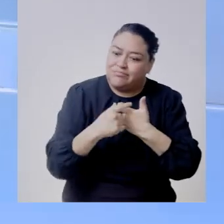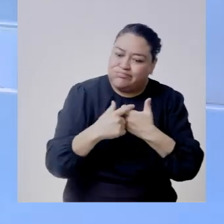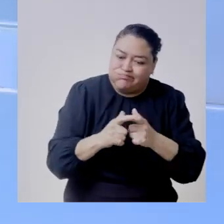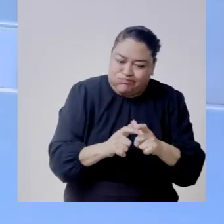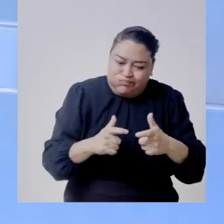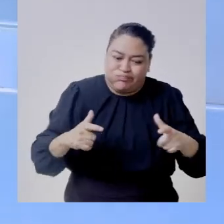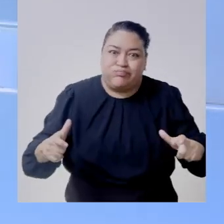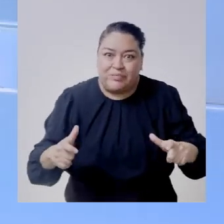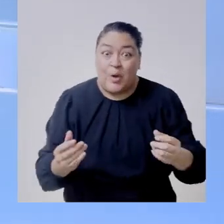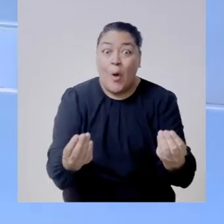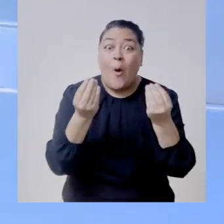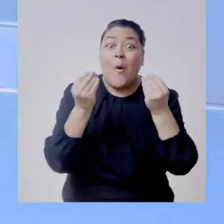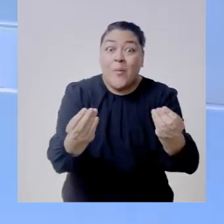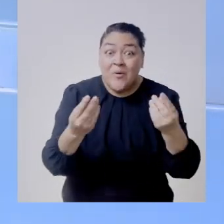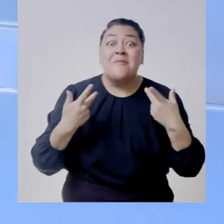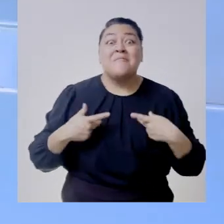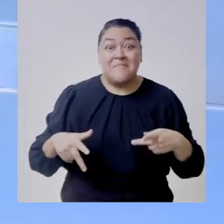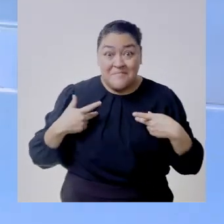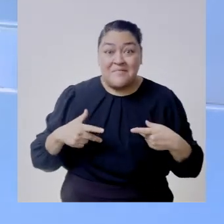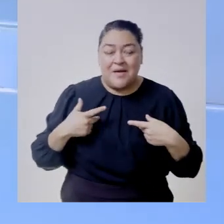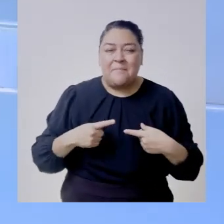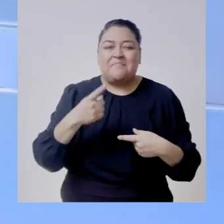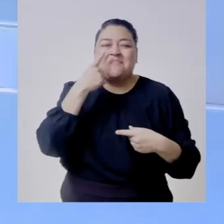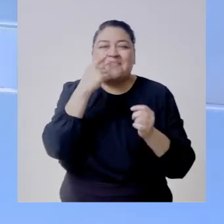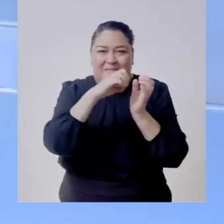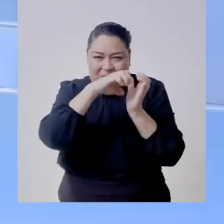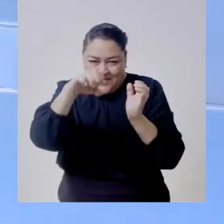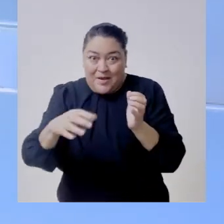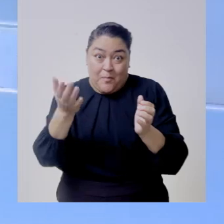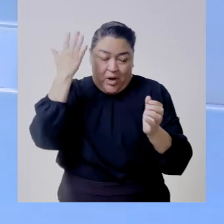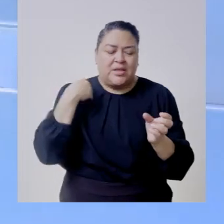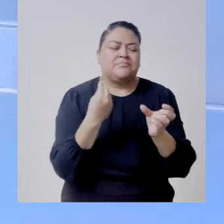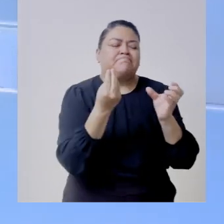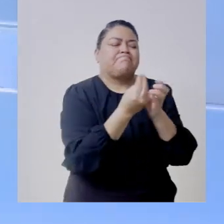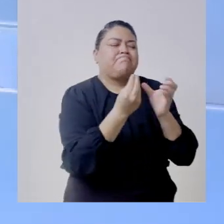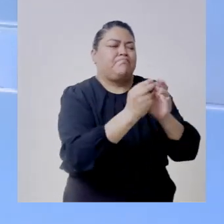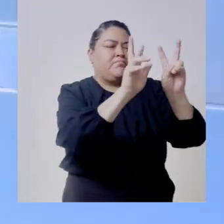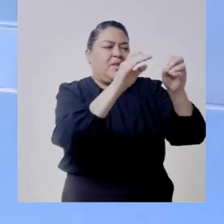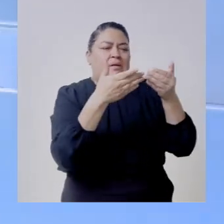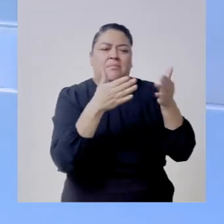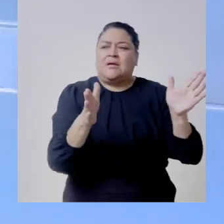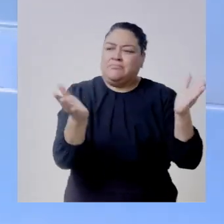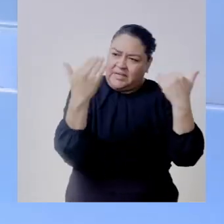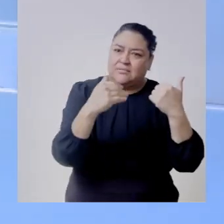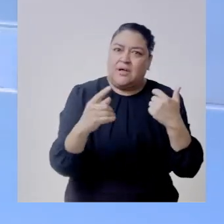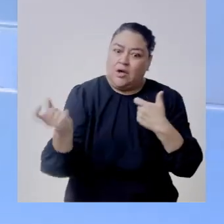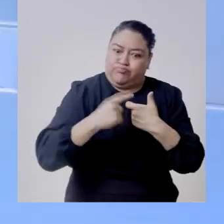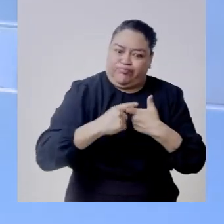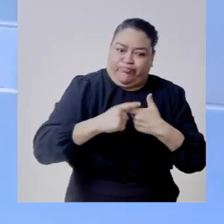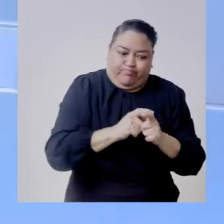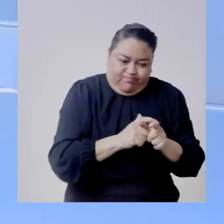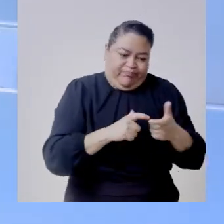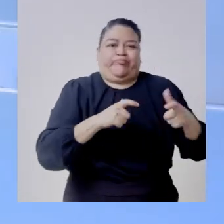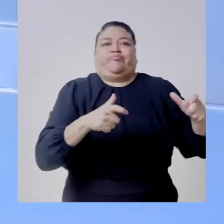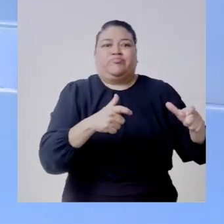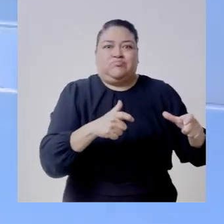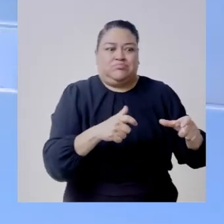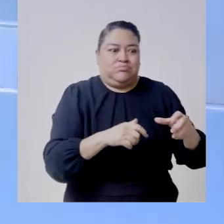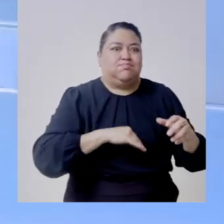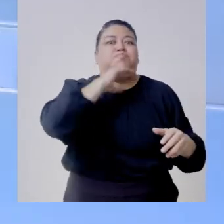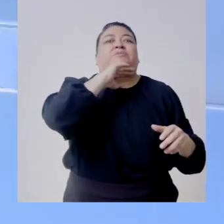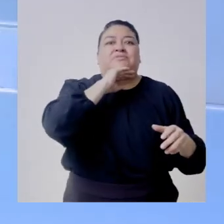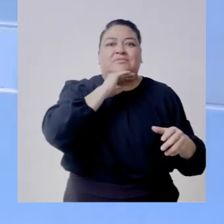empezó a acercarse muchísimo con nosotros y en cuestión de cinco minutos todos los registros que teníamos de cada